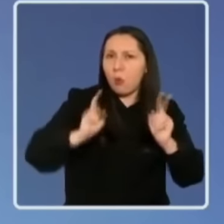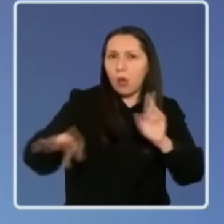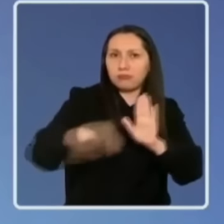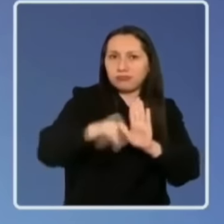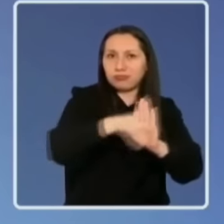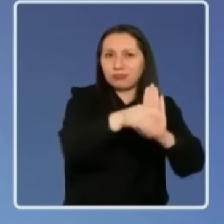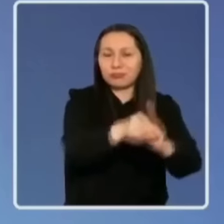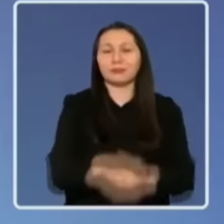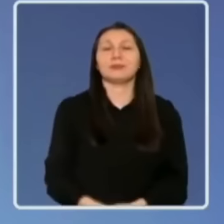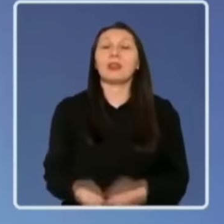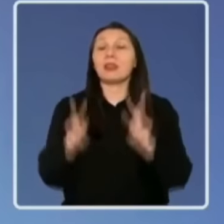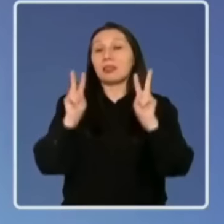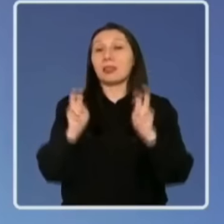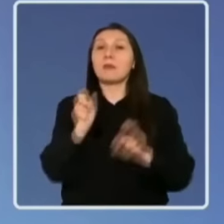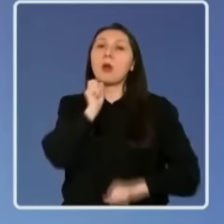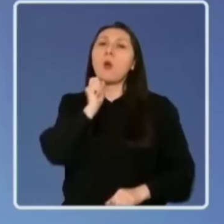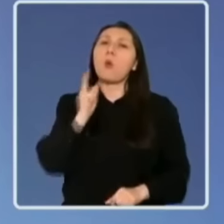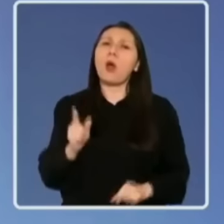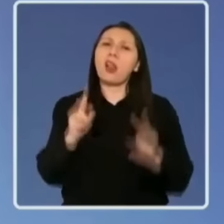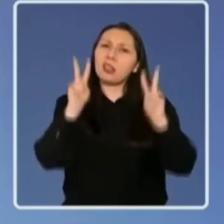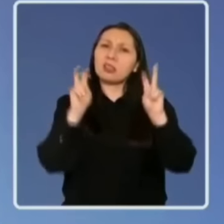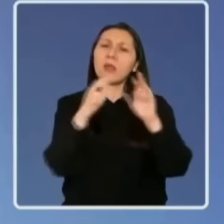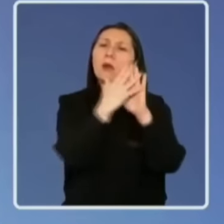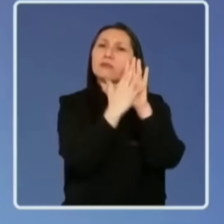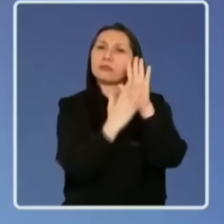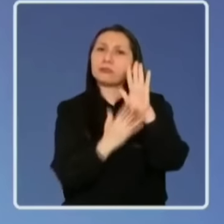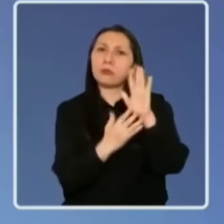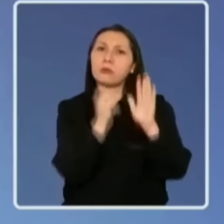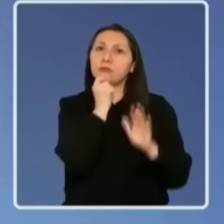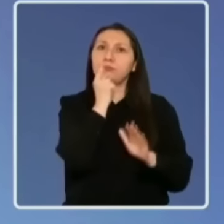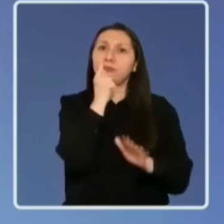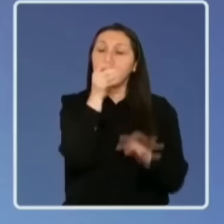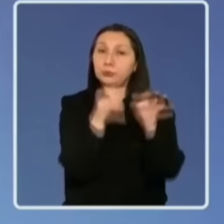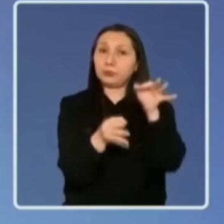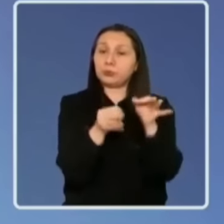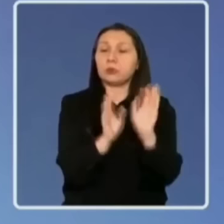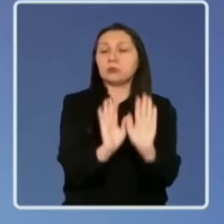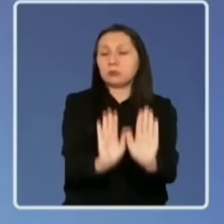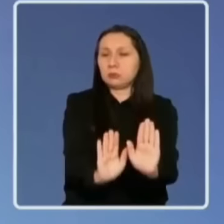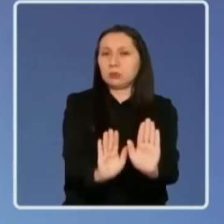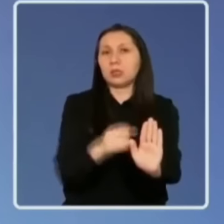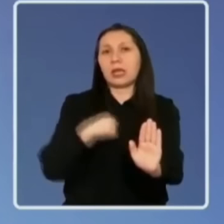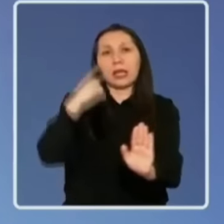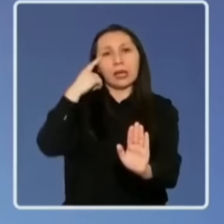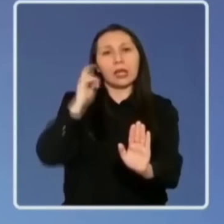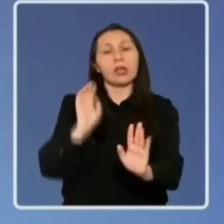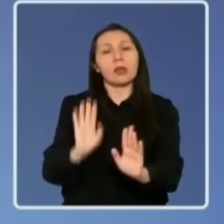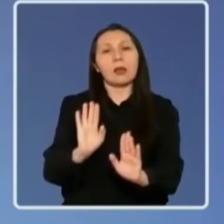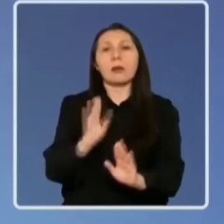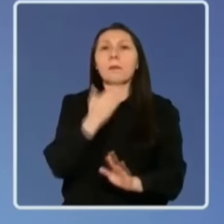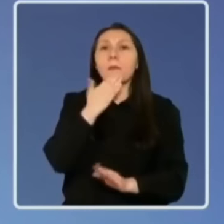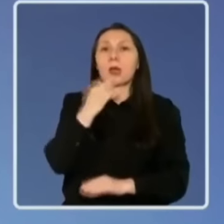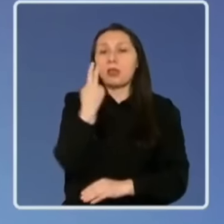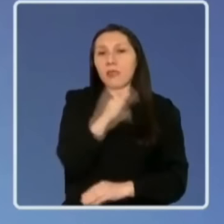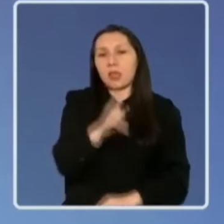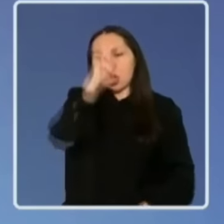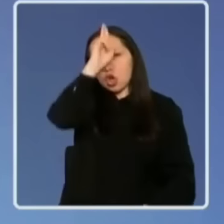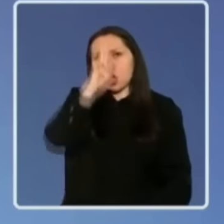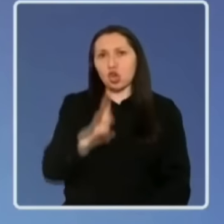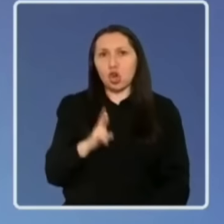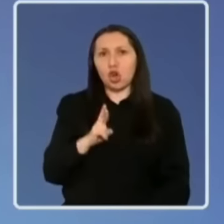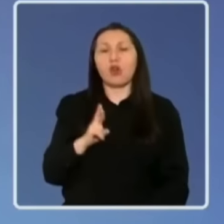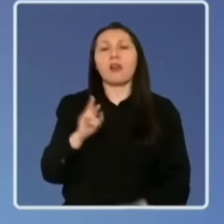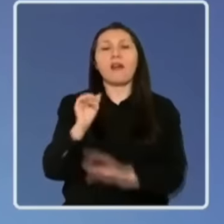Respecto de cuál es el contenido de la formalización yo creo que hay que ser diferente al rol del fiscal Armendari yo no